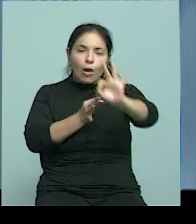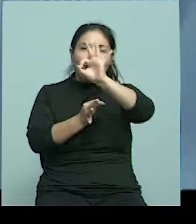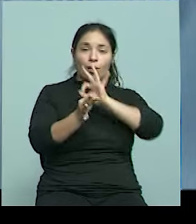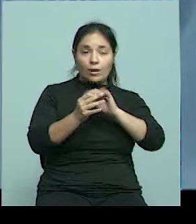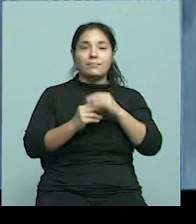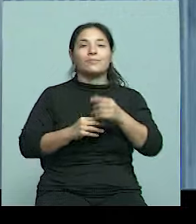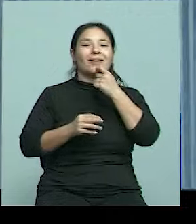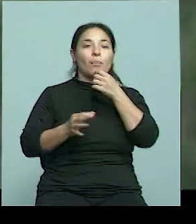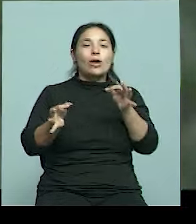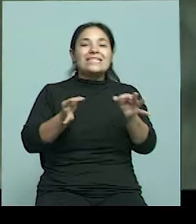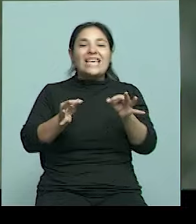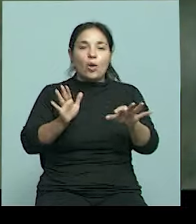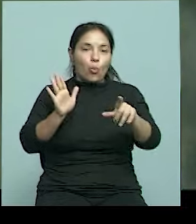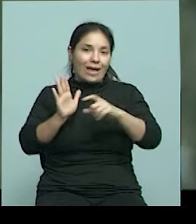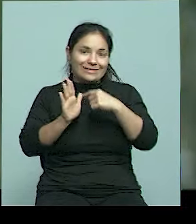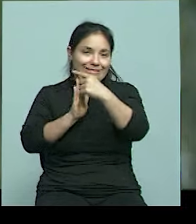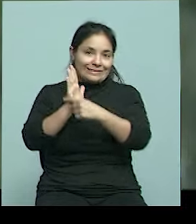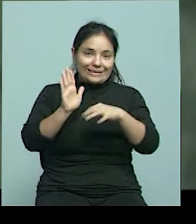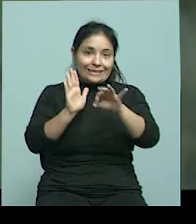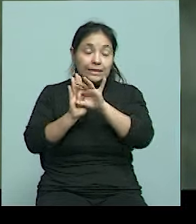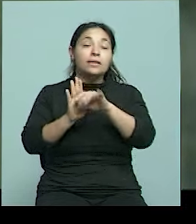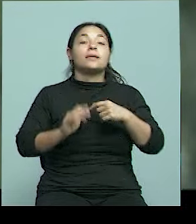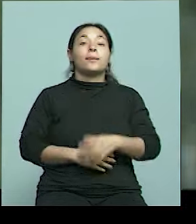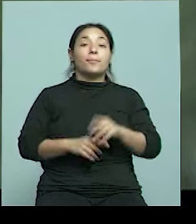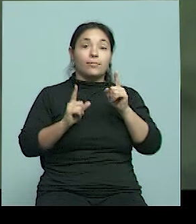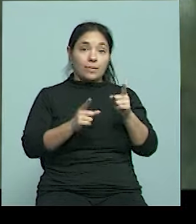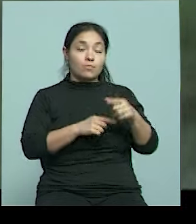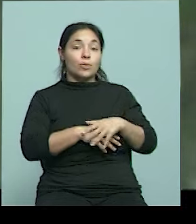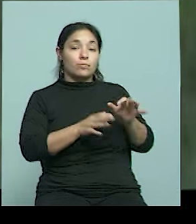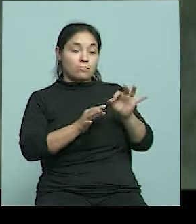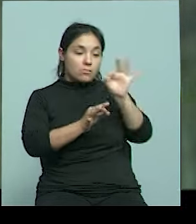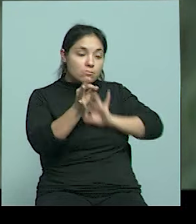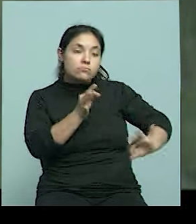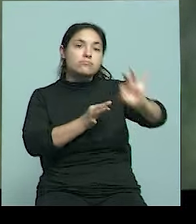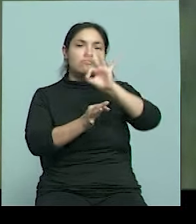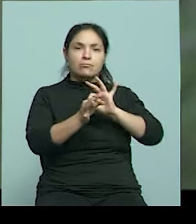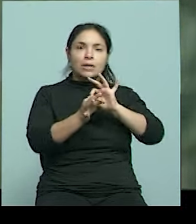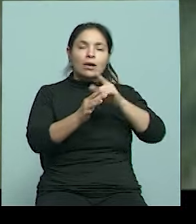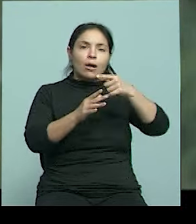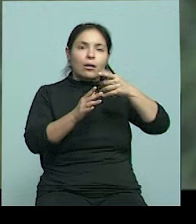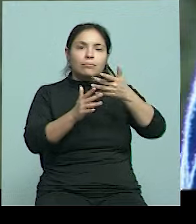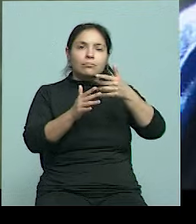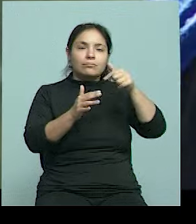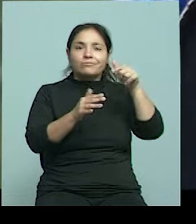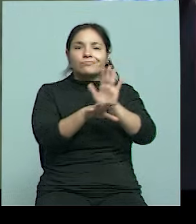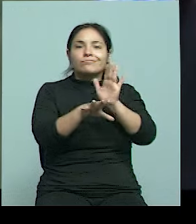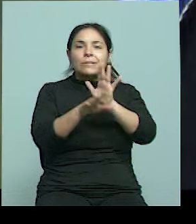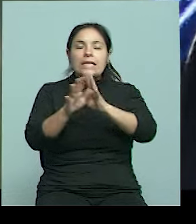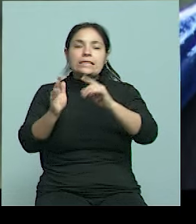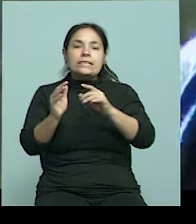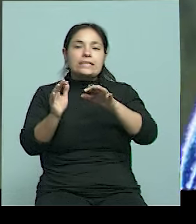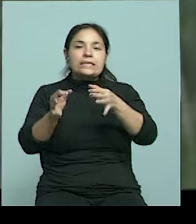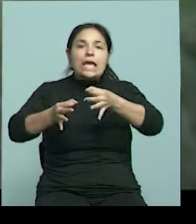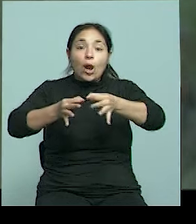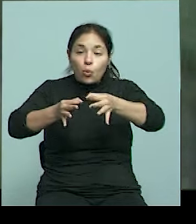las células y la biología celular. Bueno, la biología molecular va más allá de las células, estudiar los